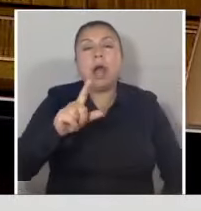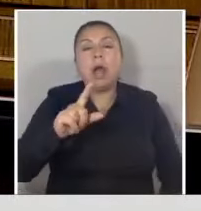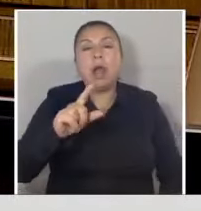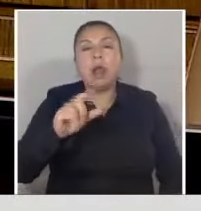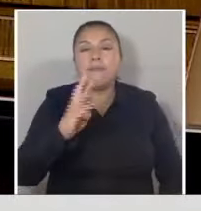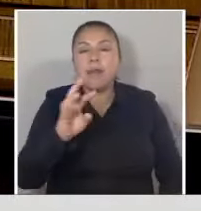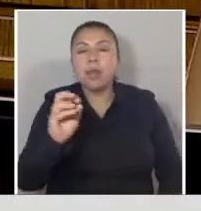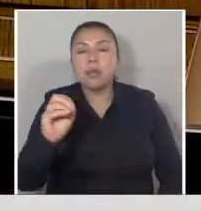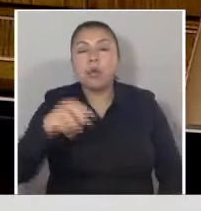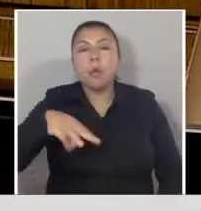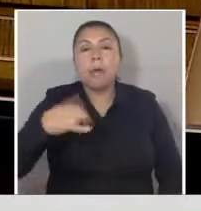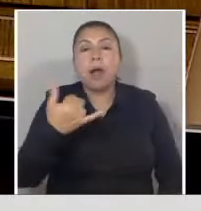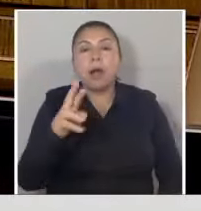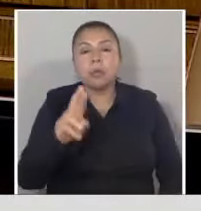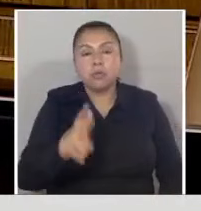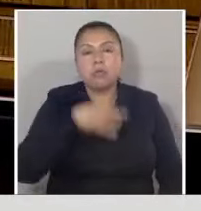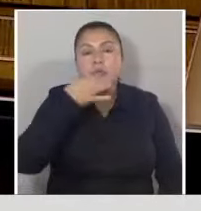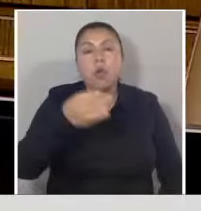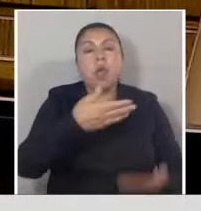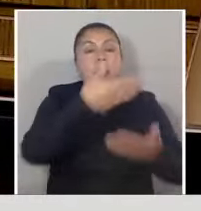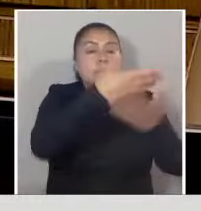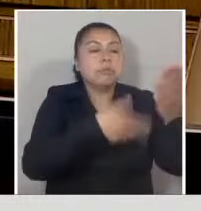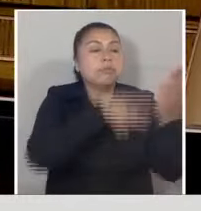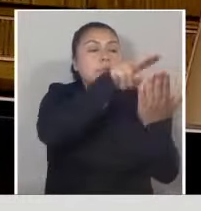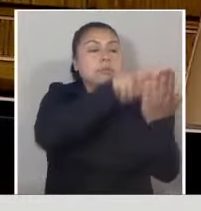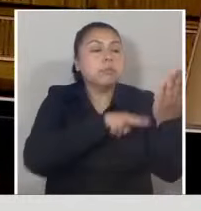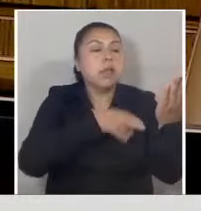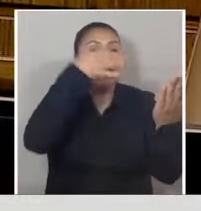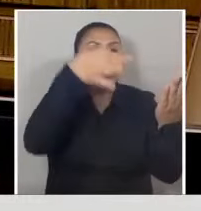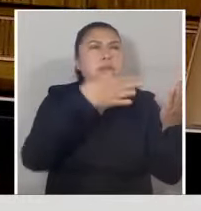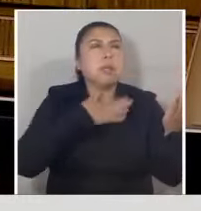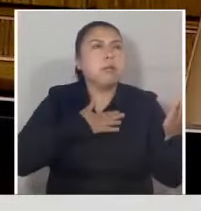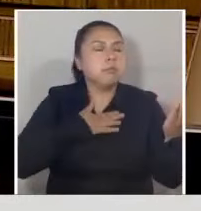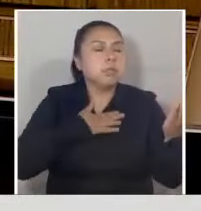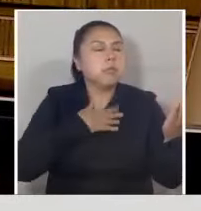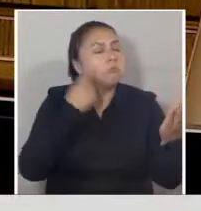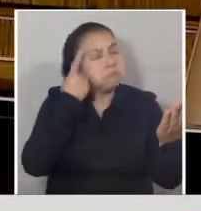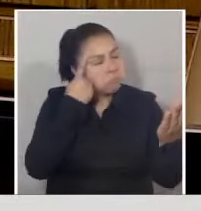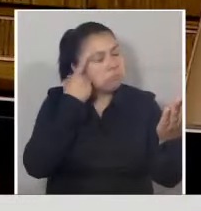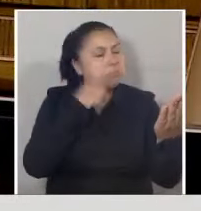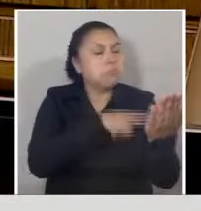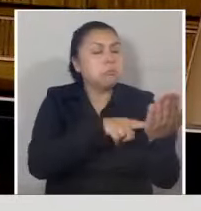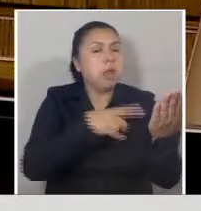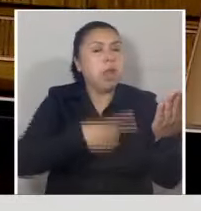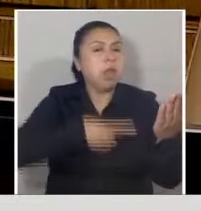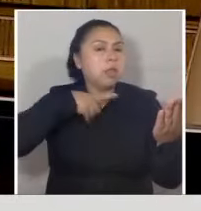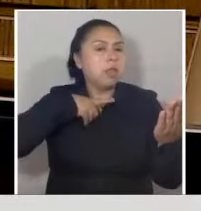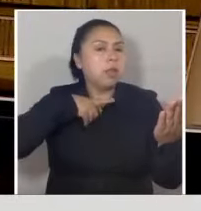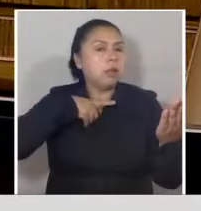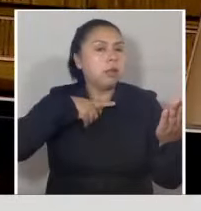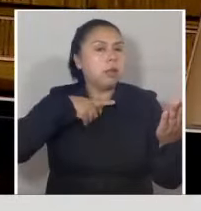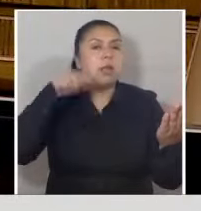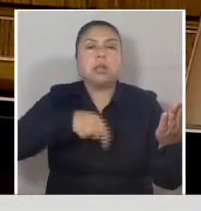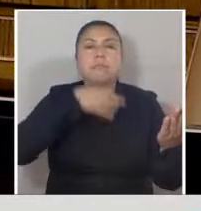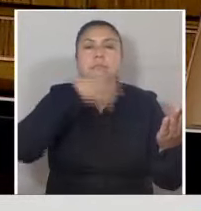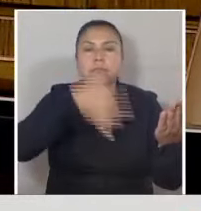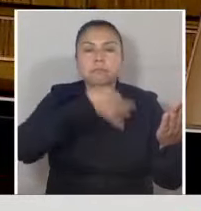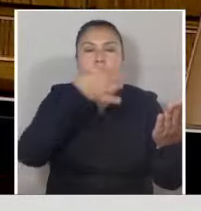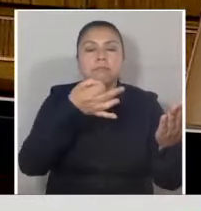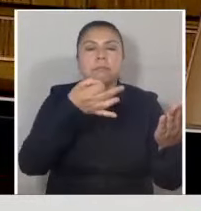Y parte de la columna diciendo una cosa que me parece que es digna que quede consignar esta intervención. Quisiera